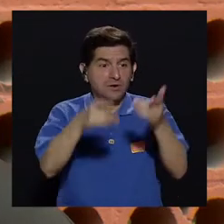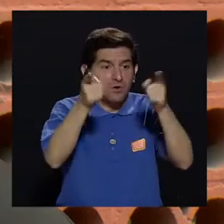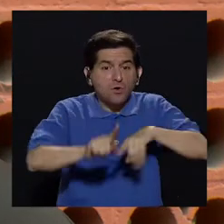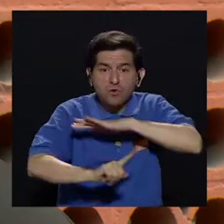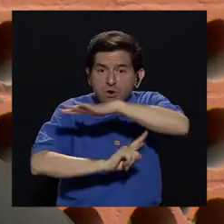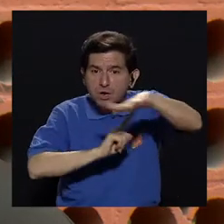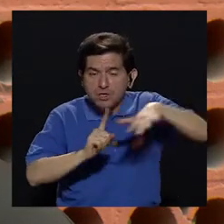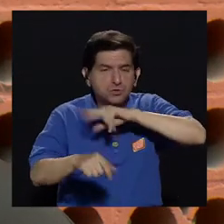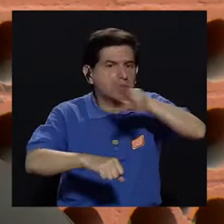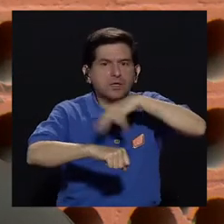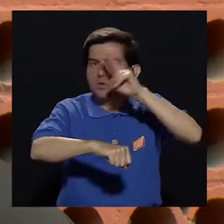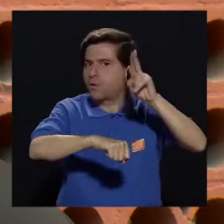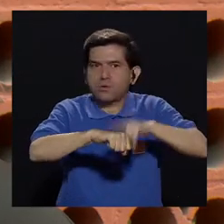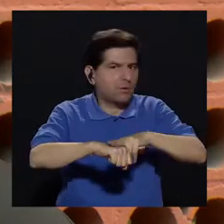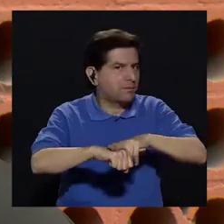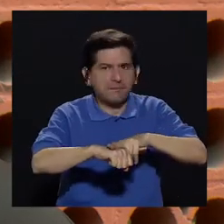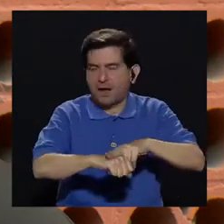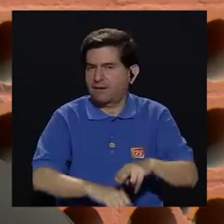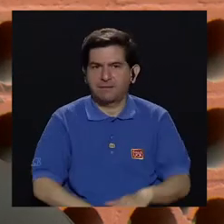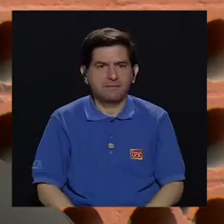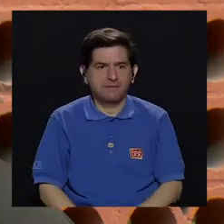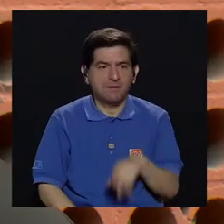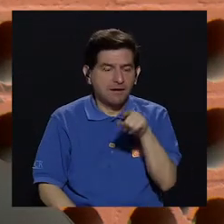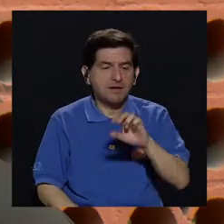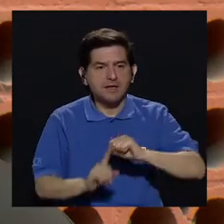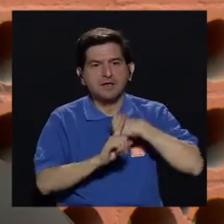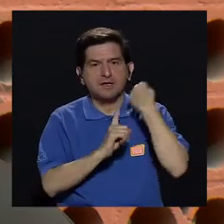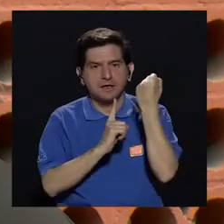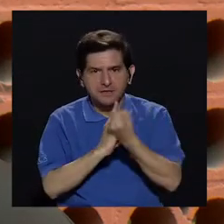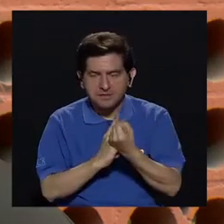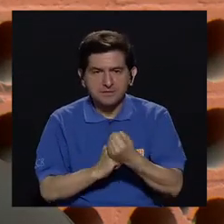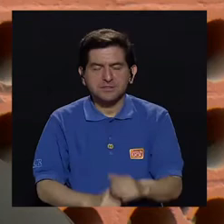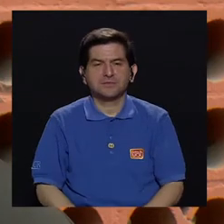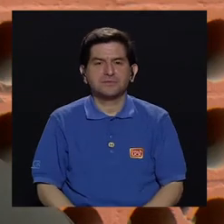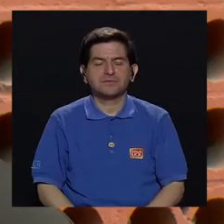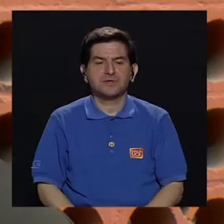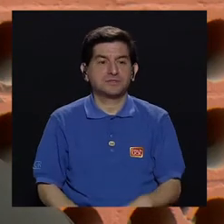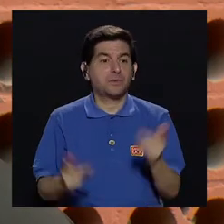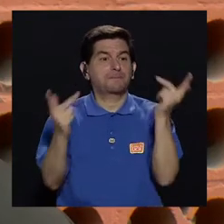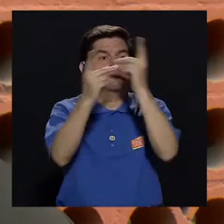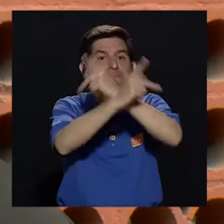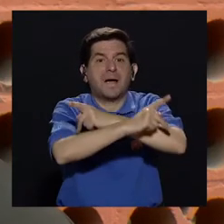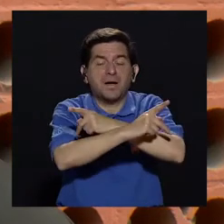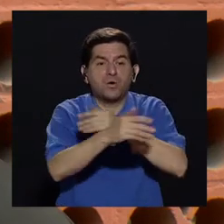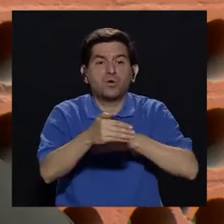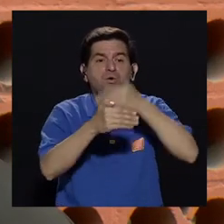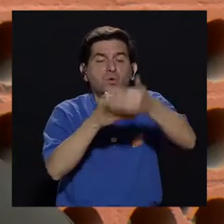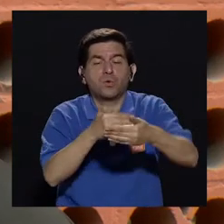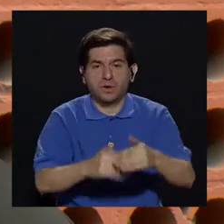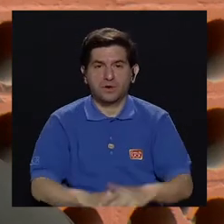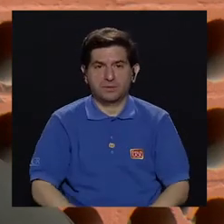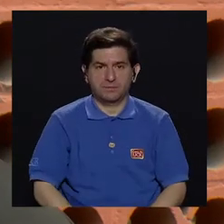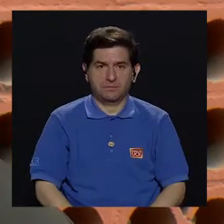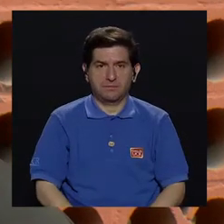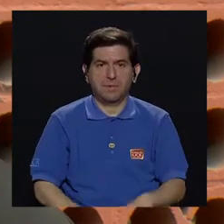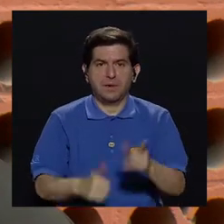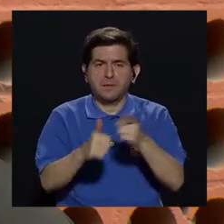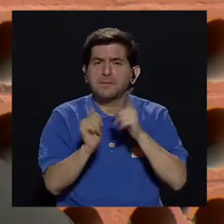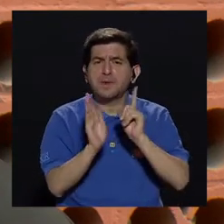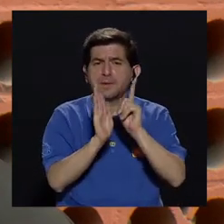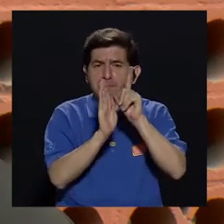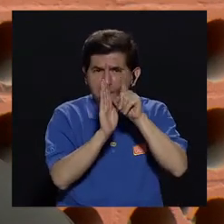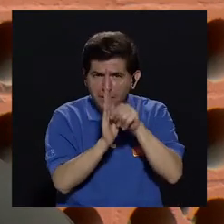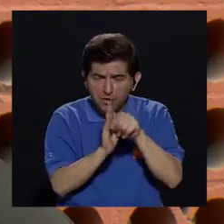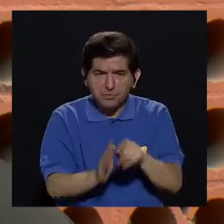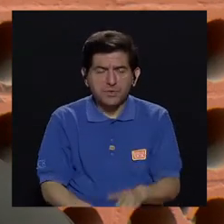que lo que está pasando a su alrededor no es normal y que eso lo va a llevar a una situación peor y en la cual este no puede. Los